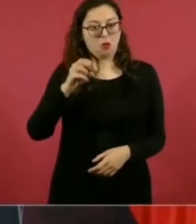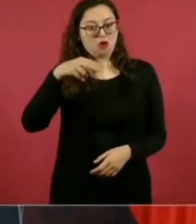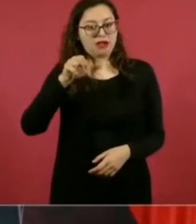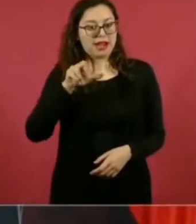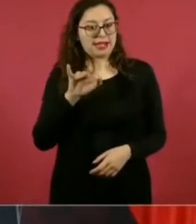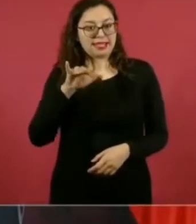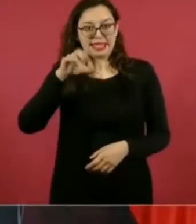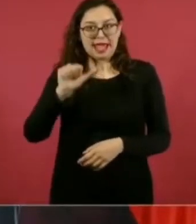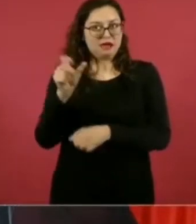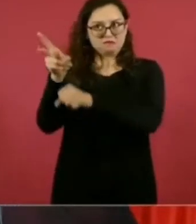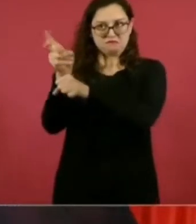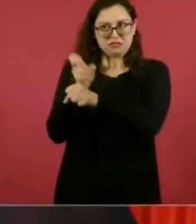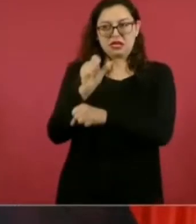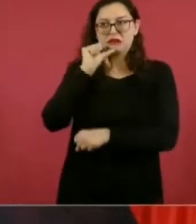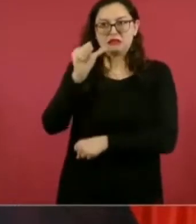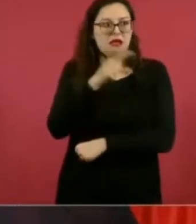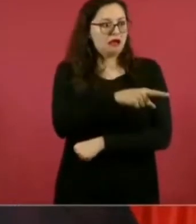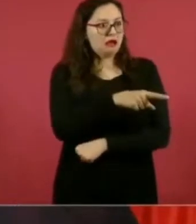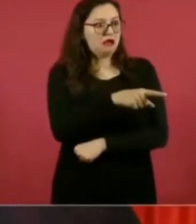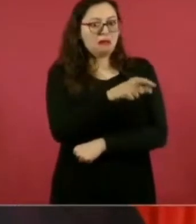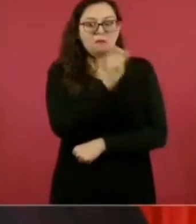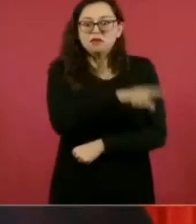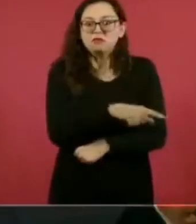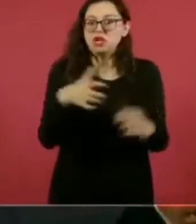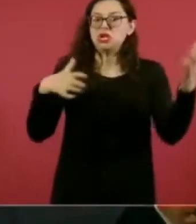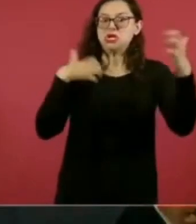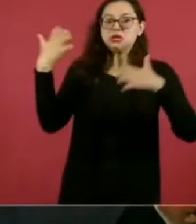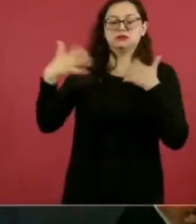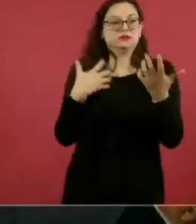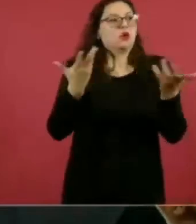Pero si no quiere la monarquía,